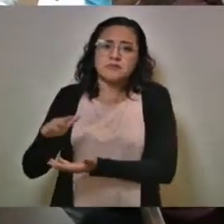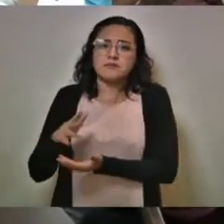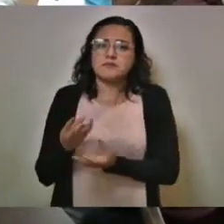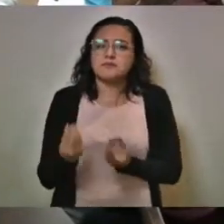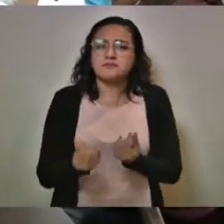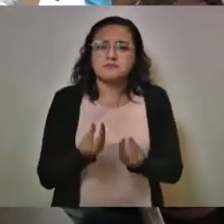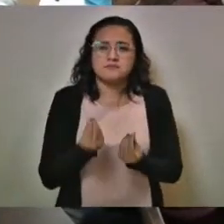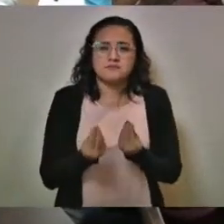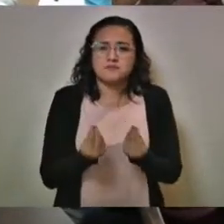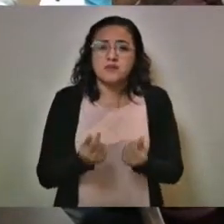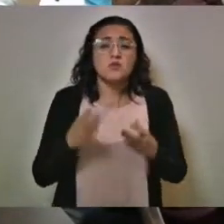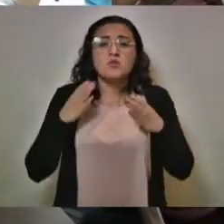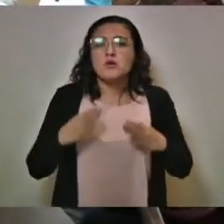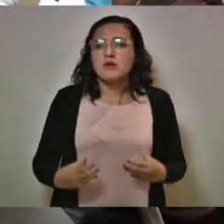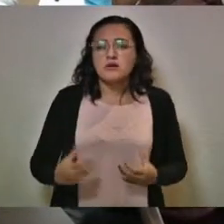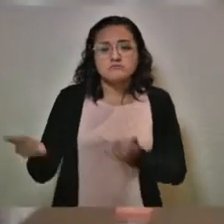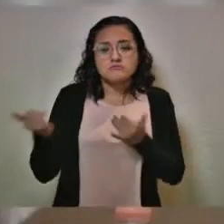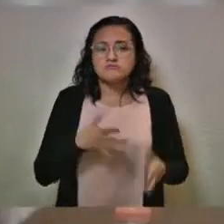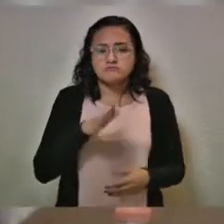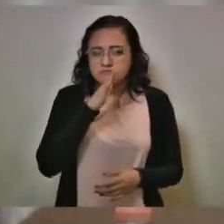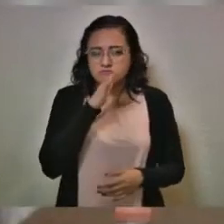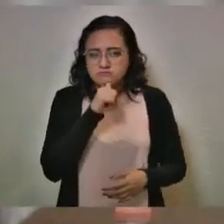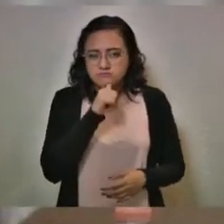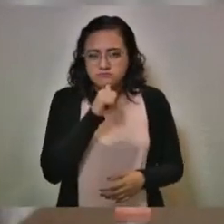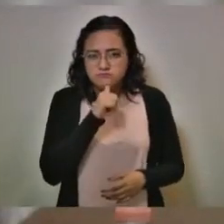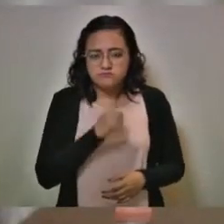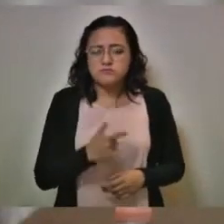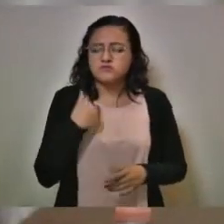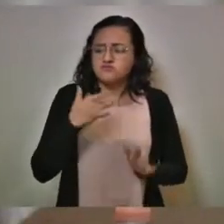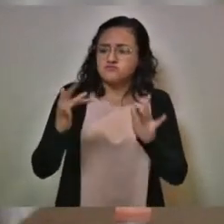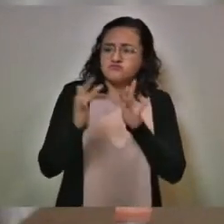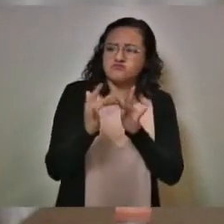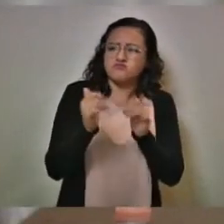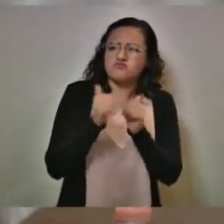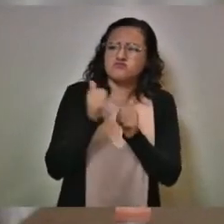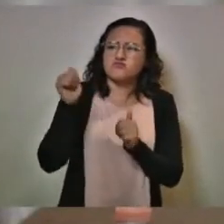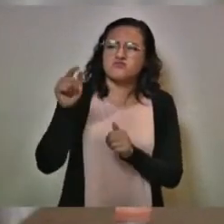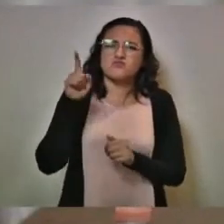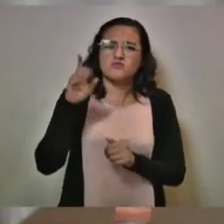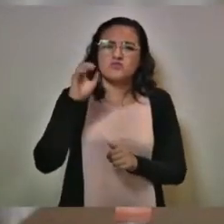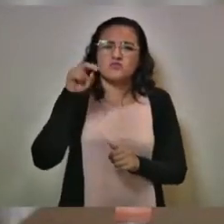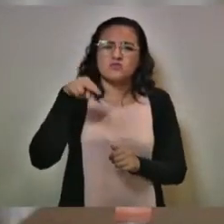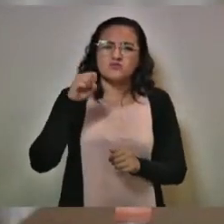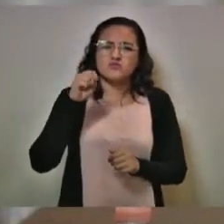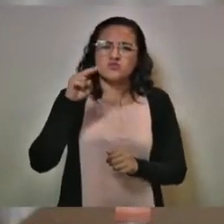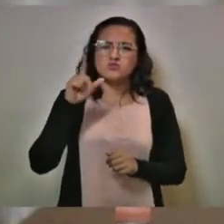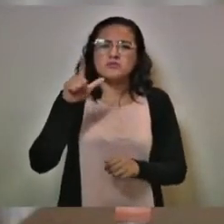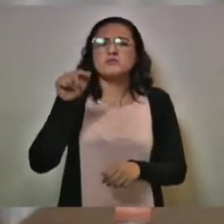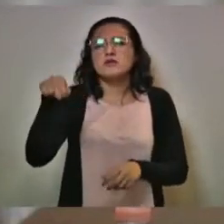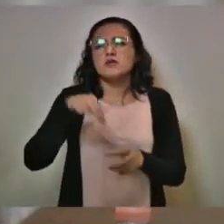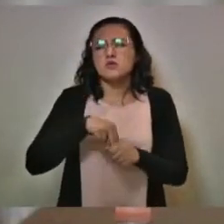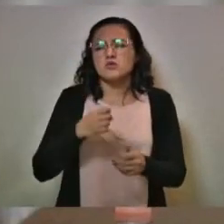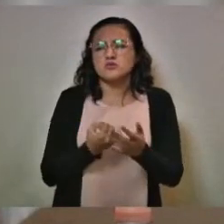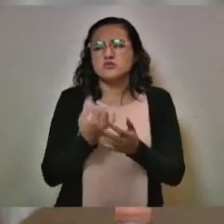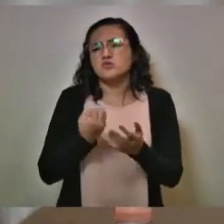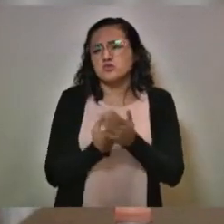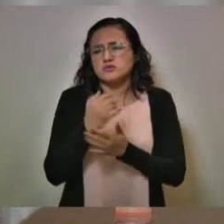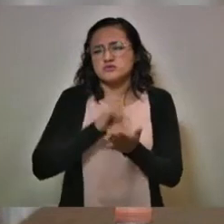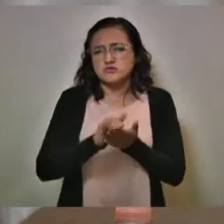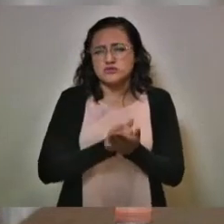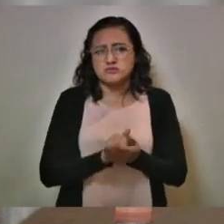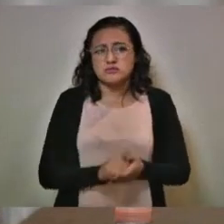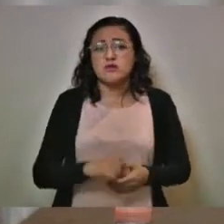no cuerpos. Hemos entrado en contacto con el cónsul nada más de Nueva York, no con los